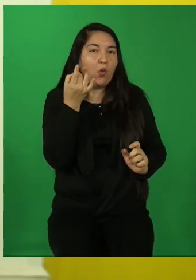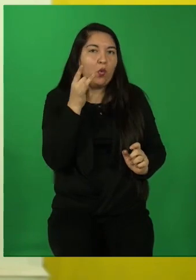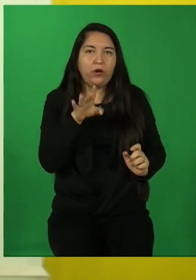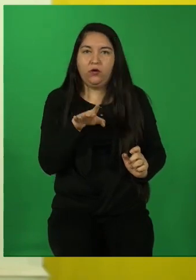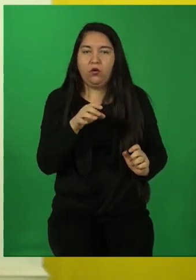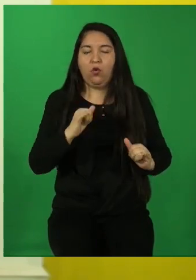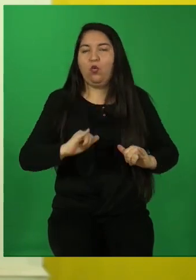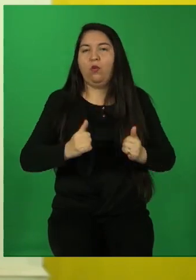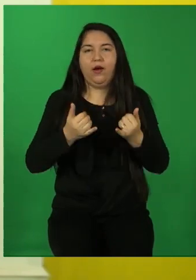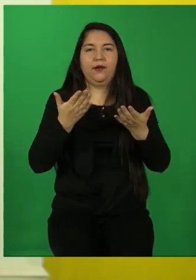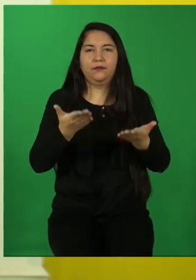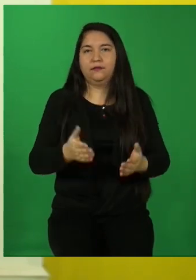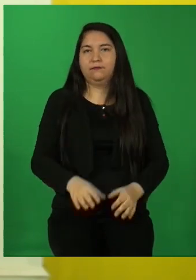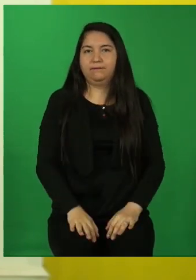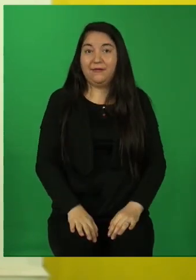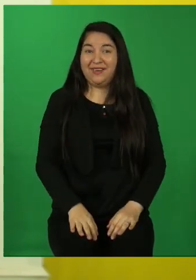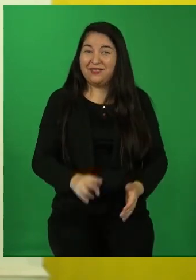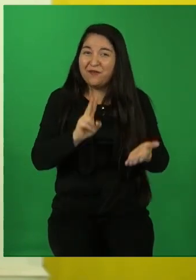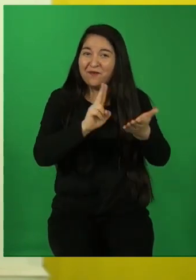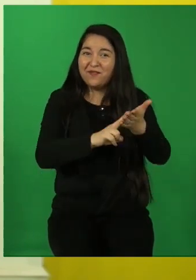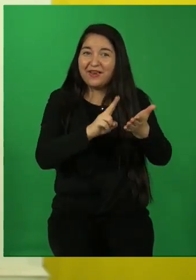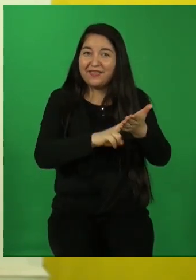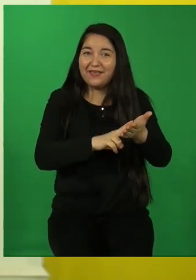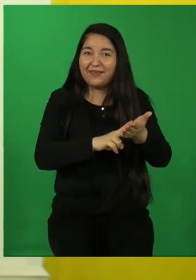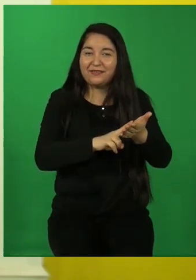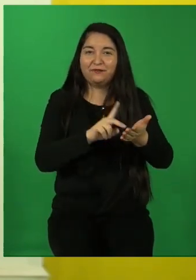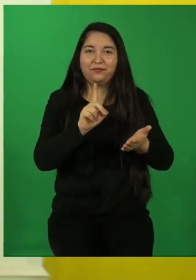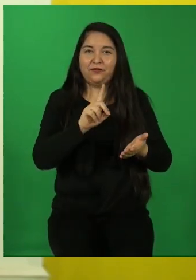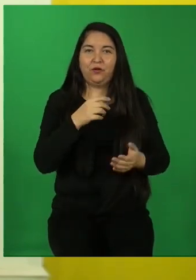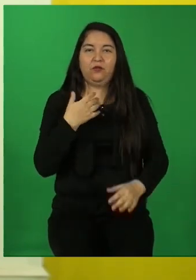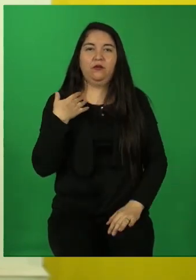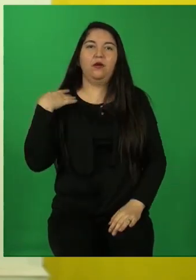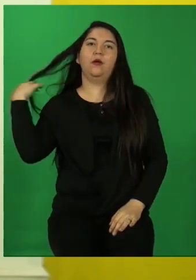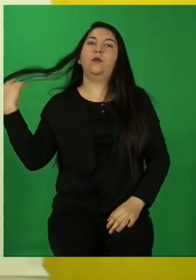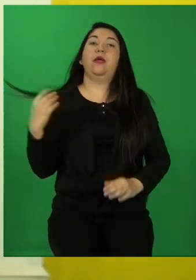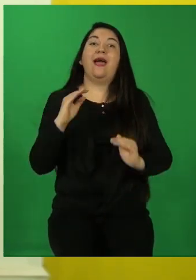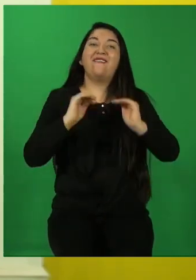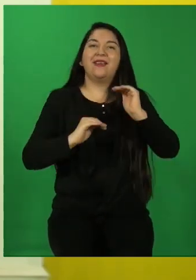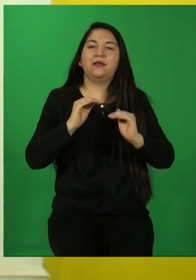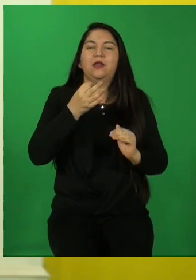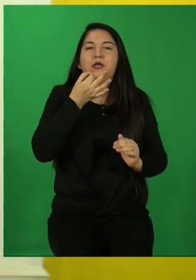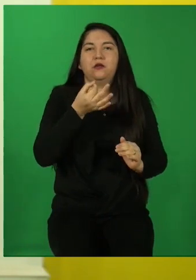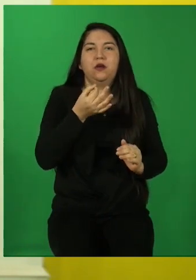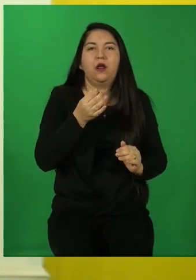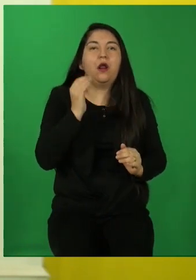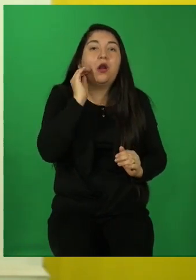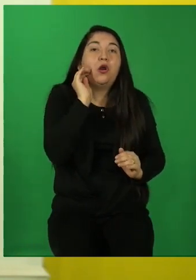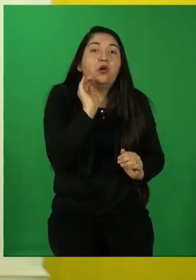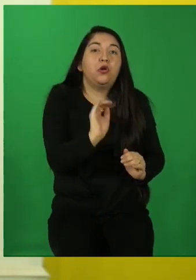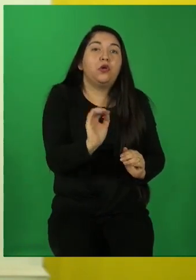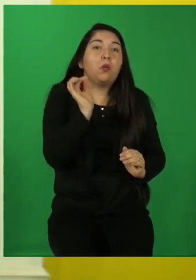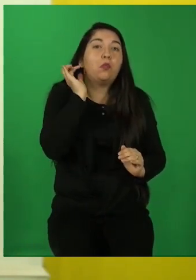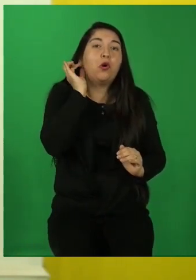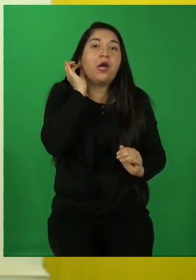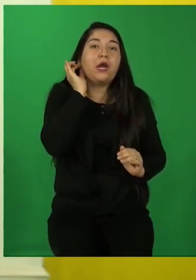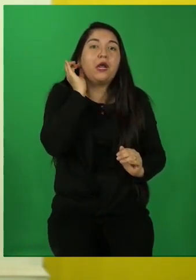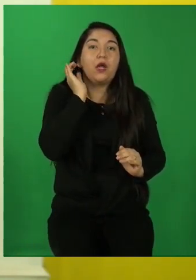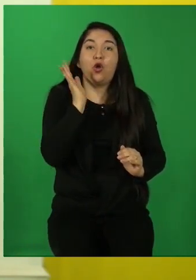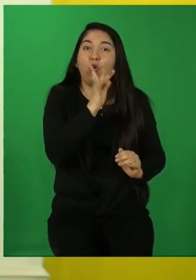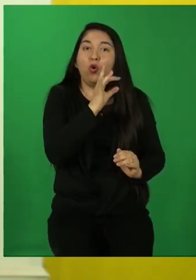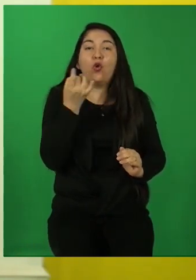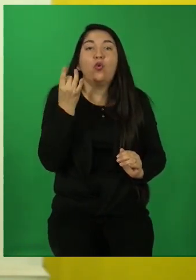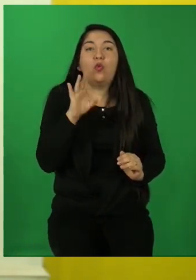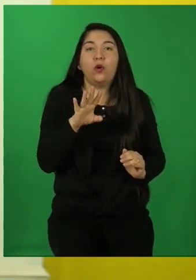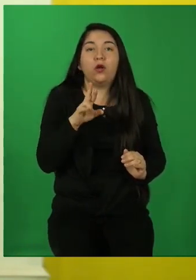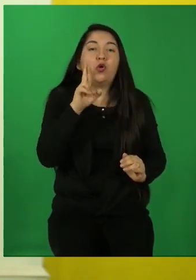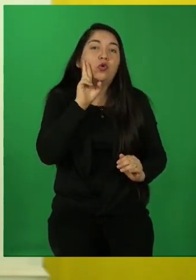es así. Que no hay color, porque también las mujeres todo rosado. No, no hay color, todos somos